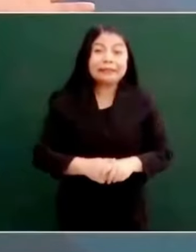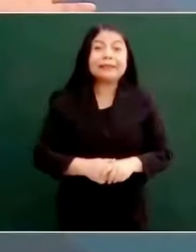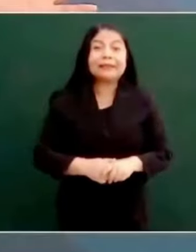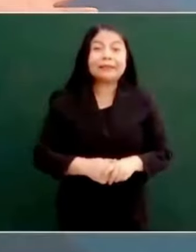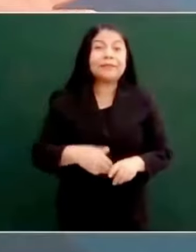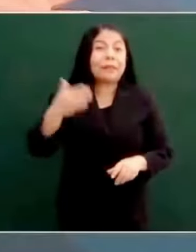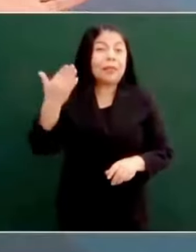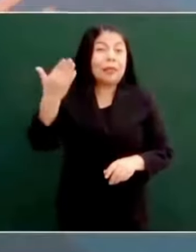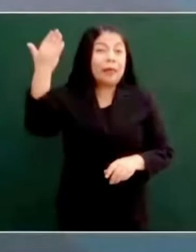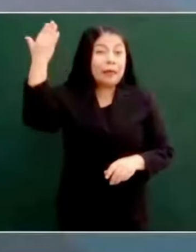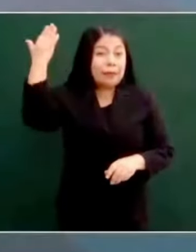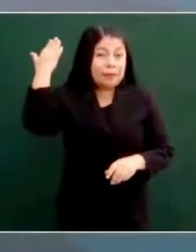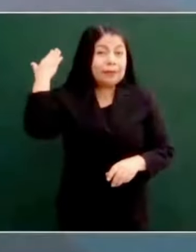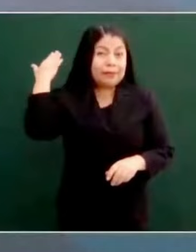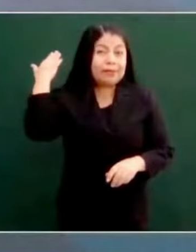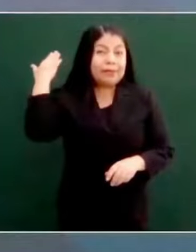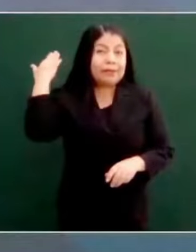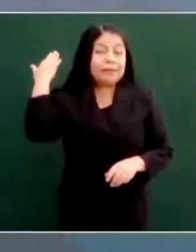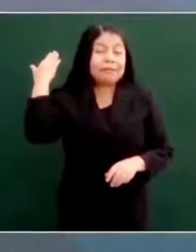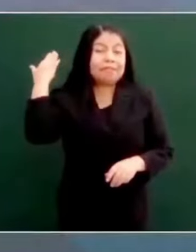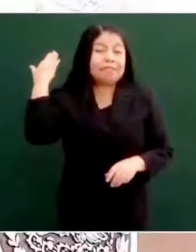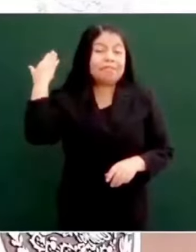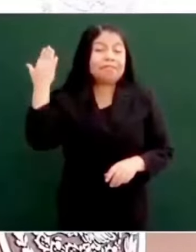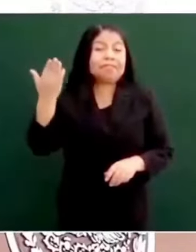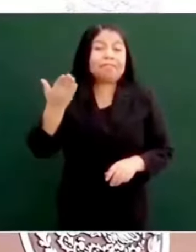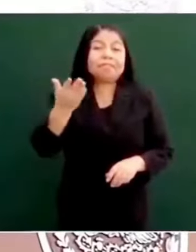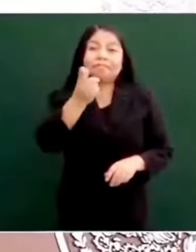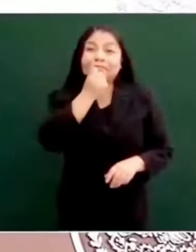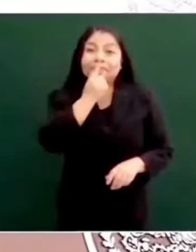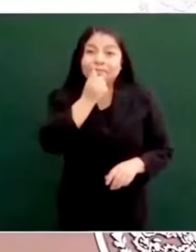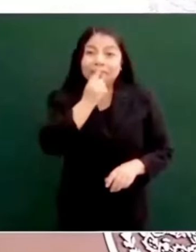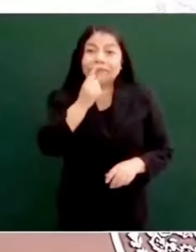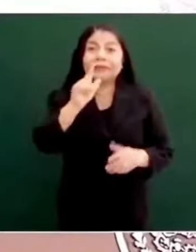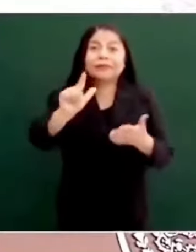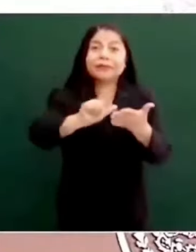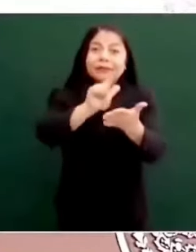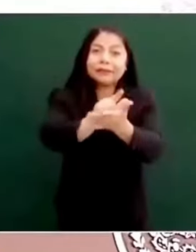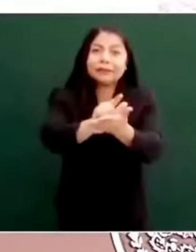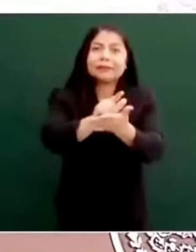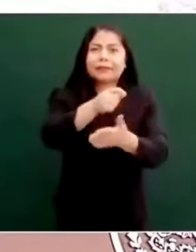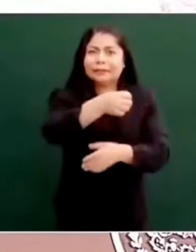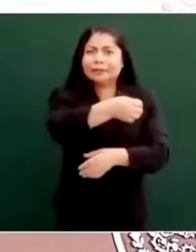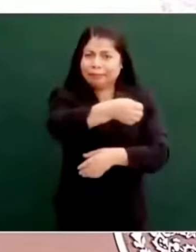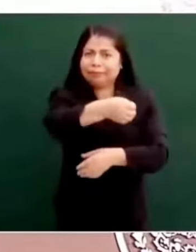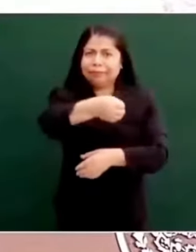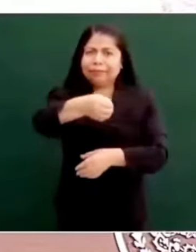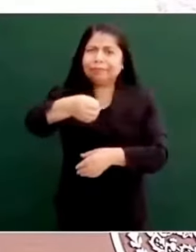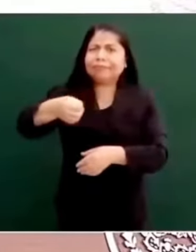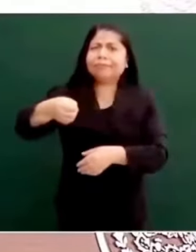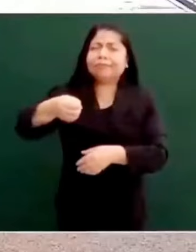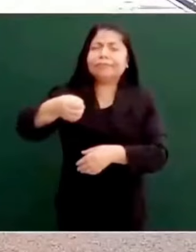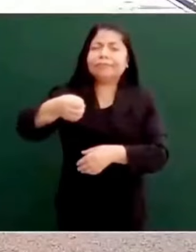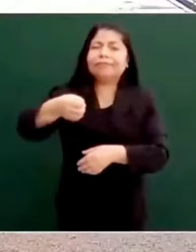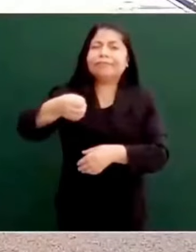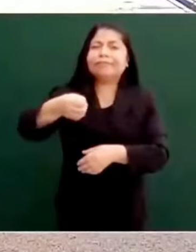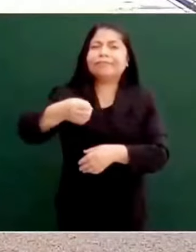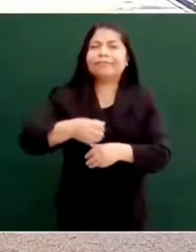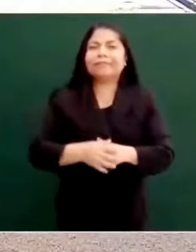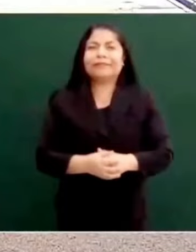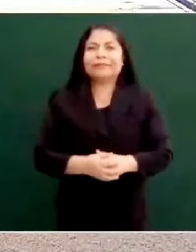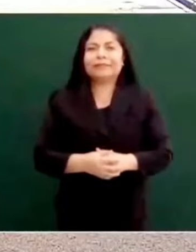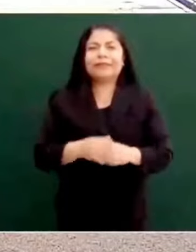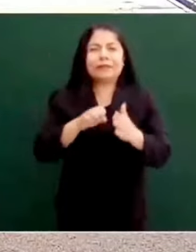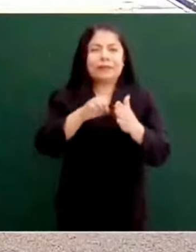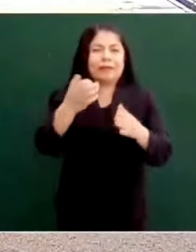que era un asunto muy grave, porque imagínense, se deja en libertad, como se hizo cuando se dejó en libertad a Caro